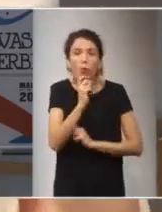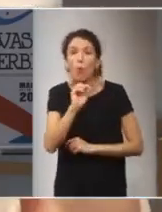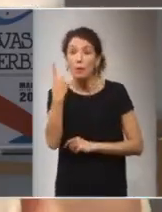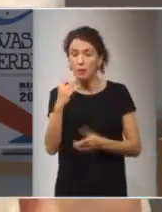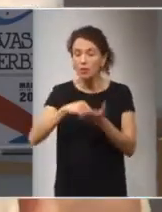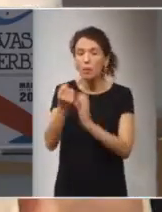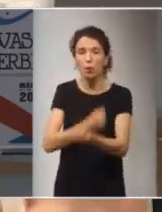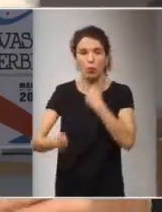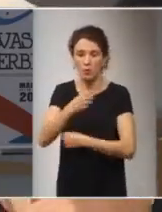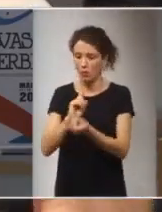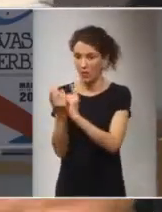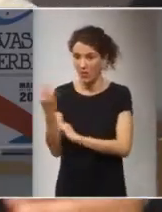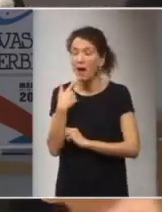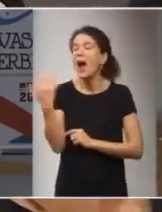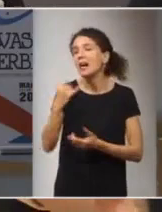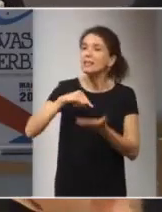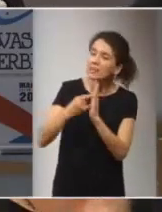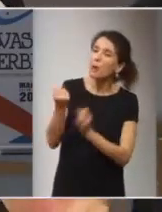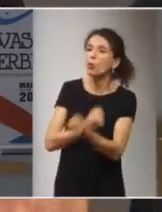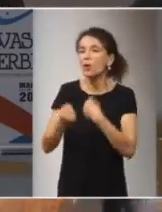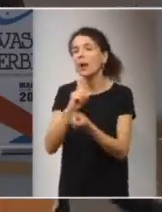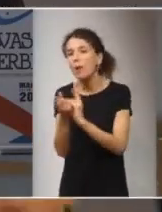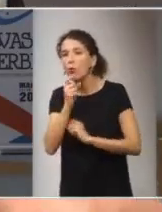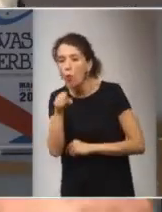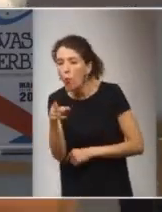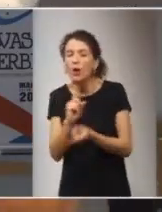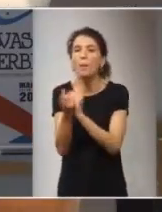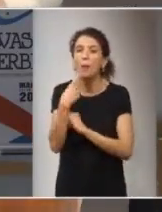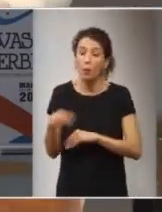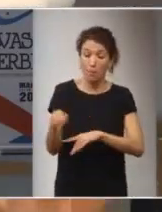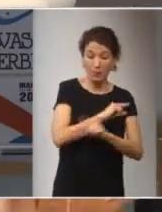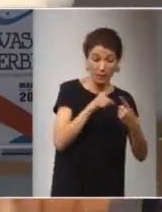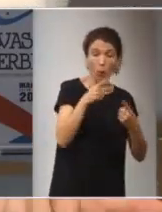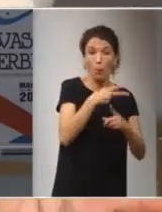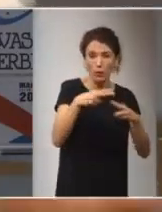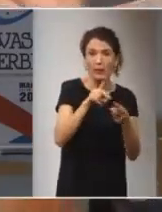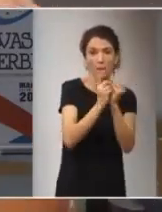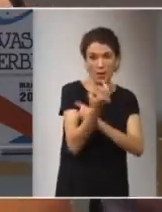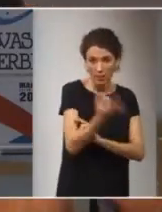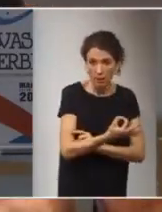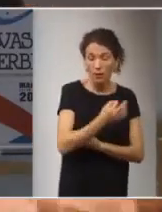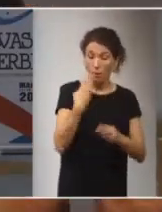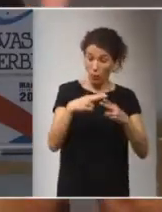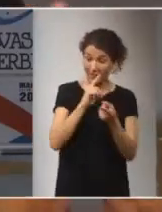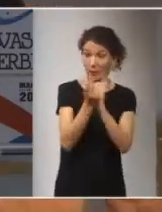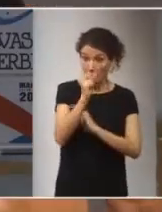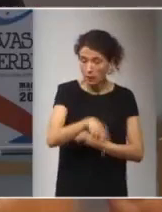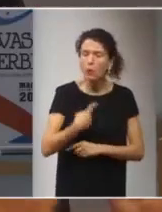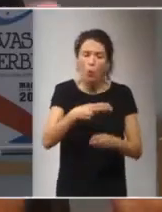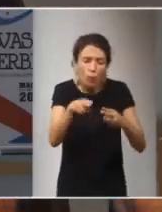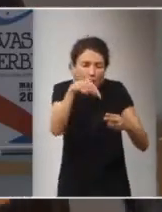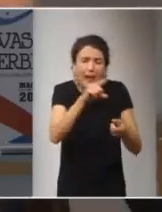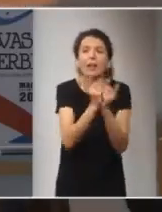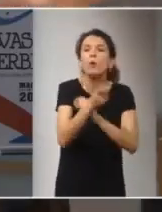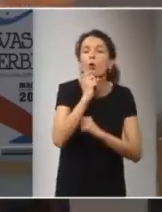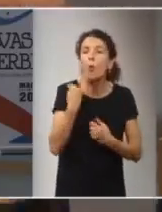cambia el sistema económico hay que cambiar el sistema económico pero cómo lo cambiamos si no cambiamos la política hay que cambiar la política bueno pero cómo la cambiamos